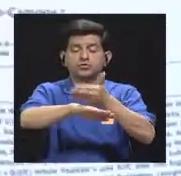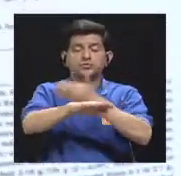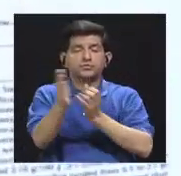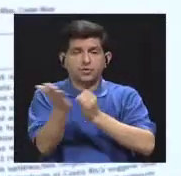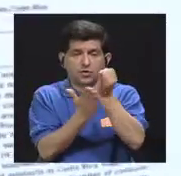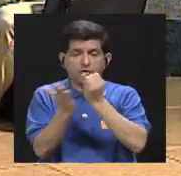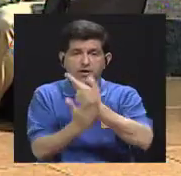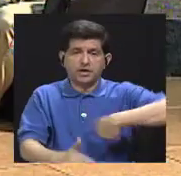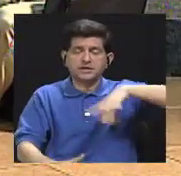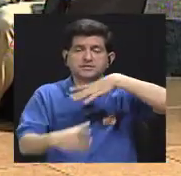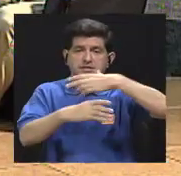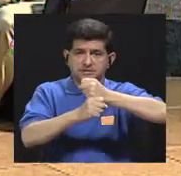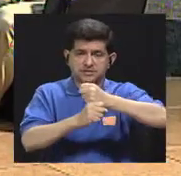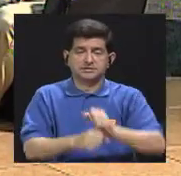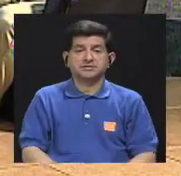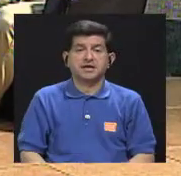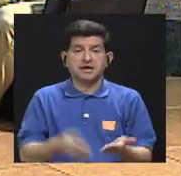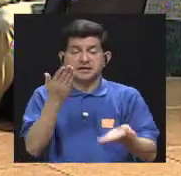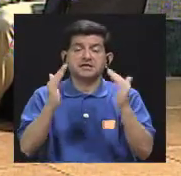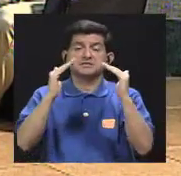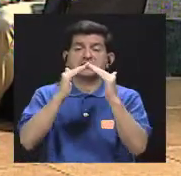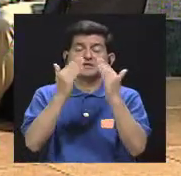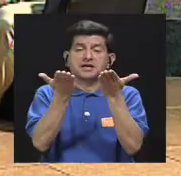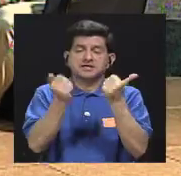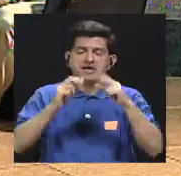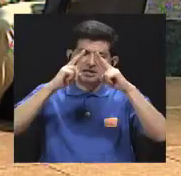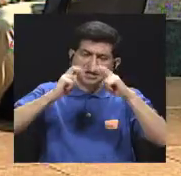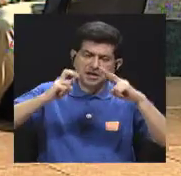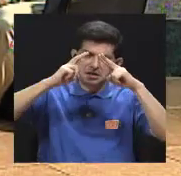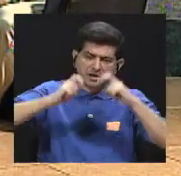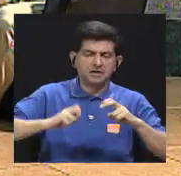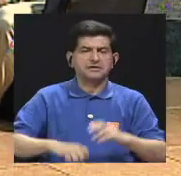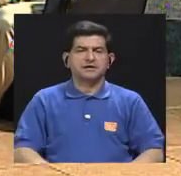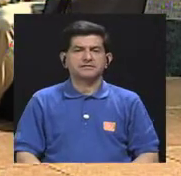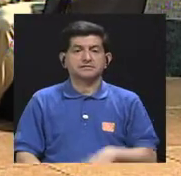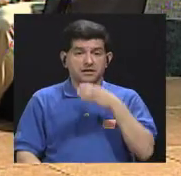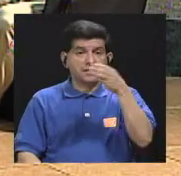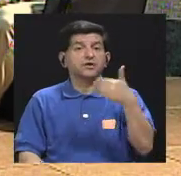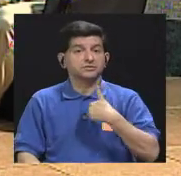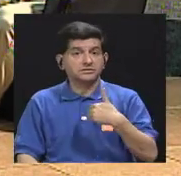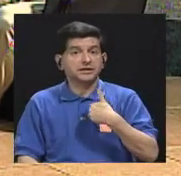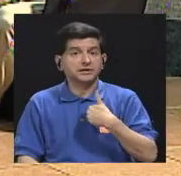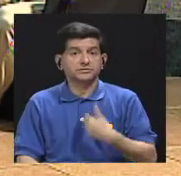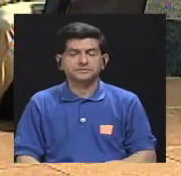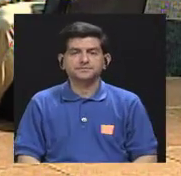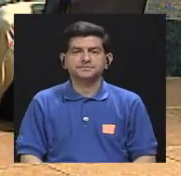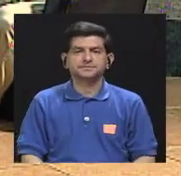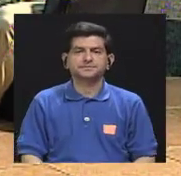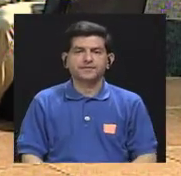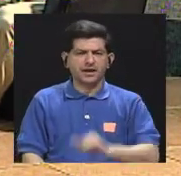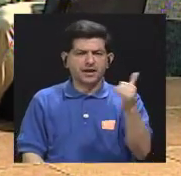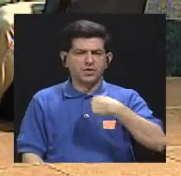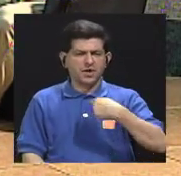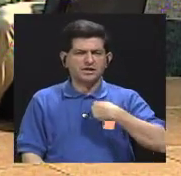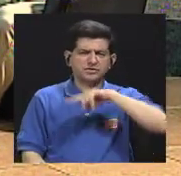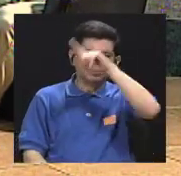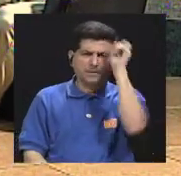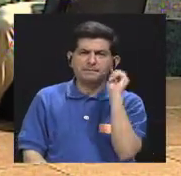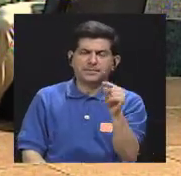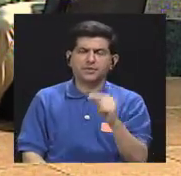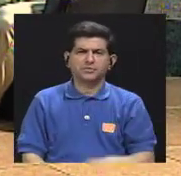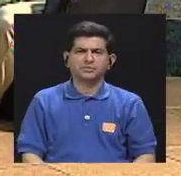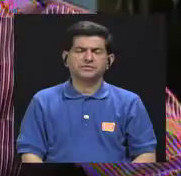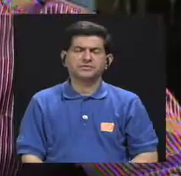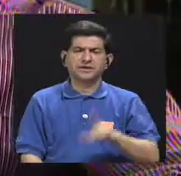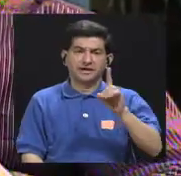investigaciones que hemos estado haciendo porque en casa quieren revisar y hay consejos también y es que también me quedé con la pregunta